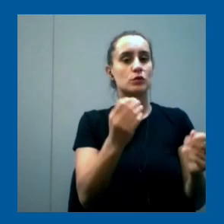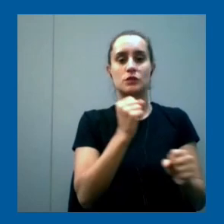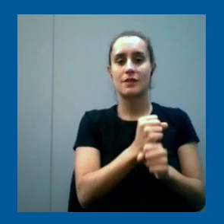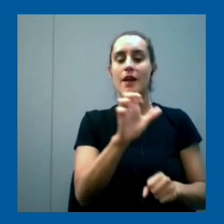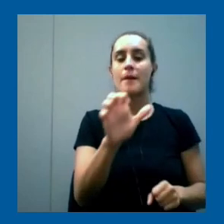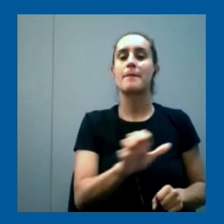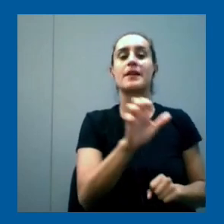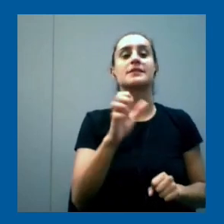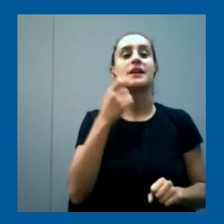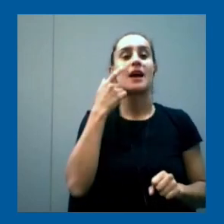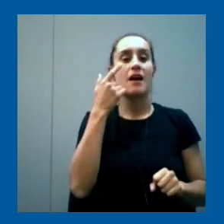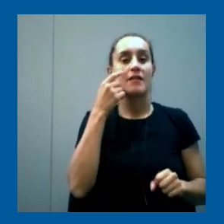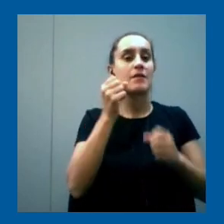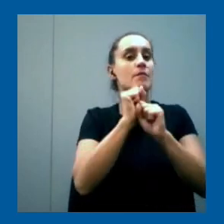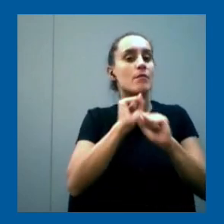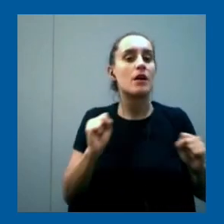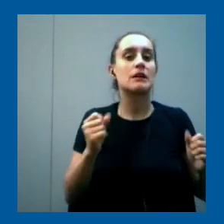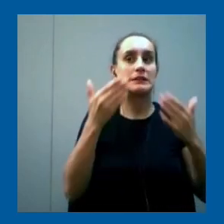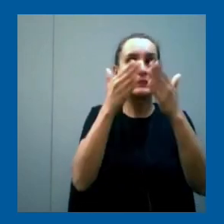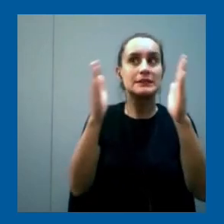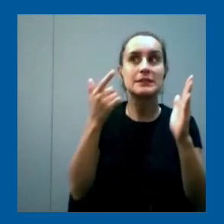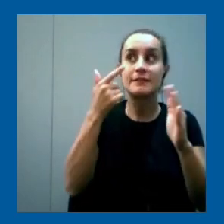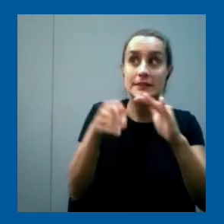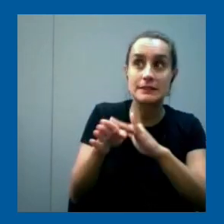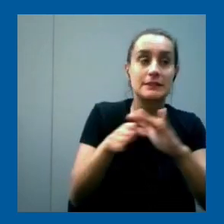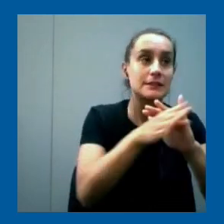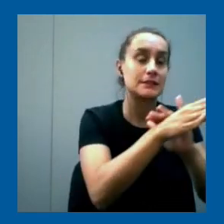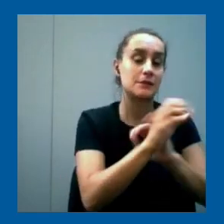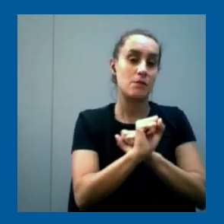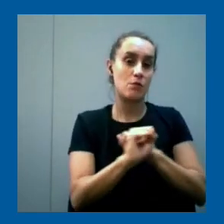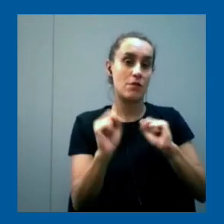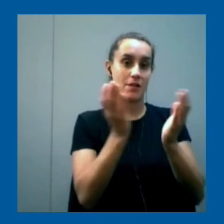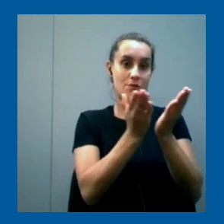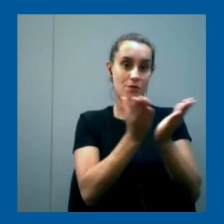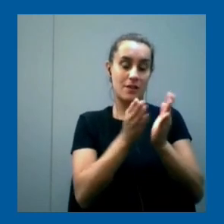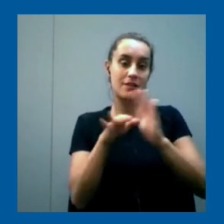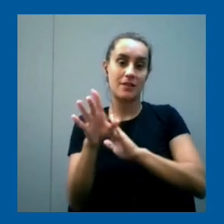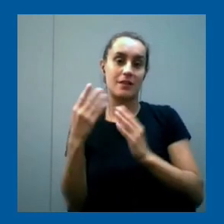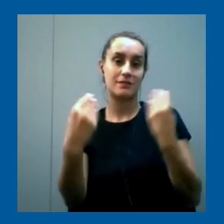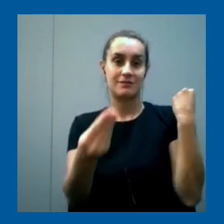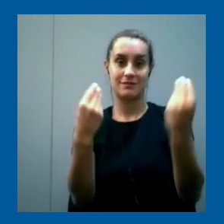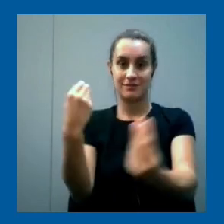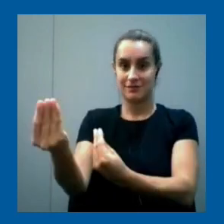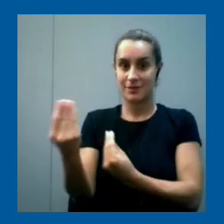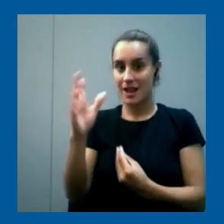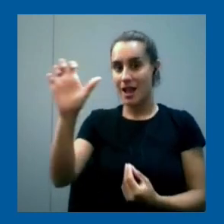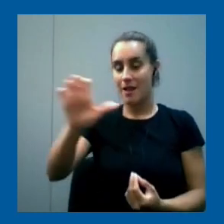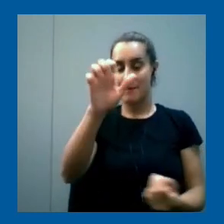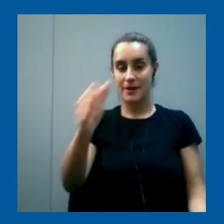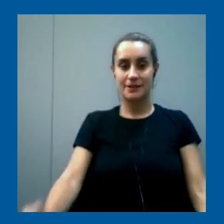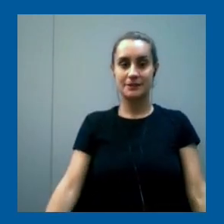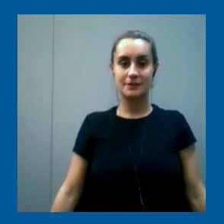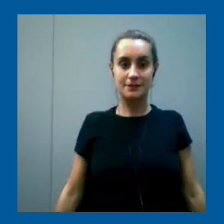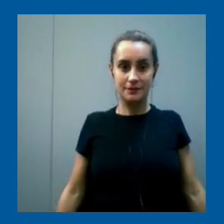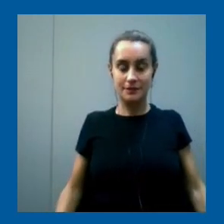abrir esos huecos dentro de la industria como para que puedan tener oportunidades los jóvenes con conocimientos